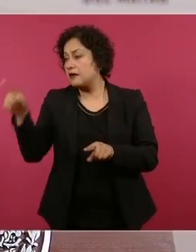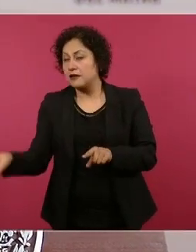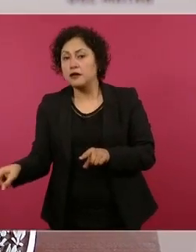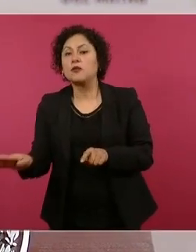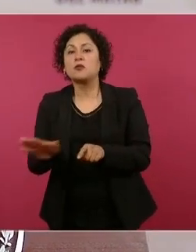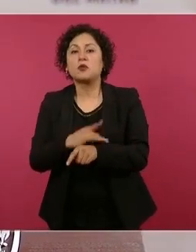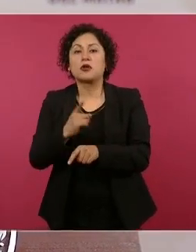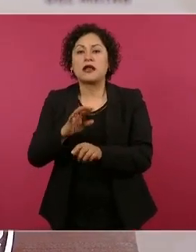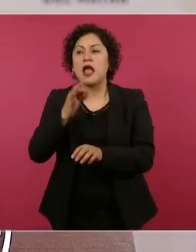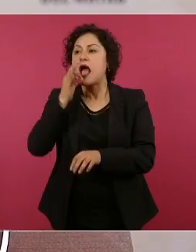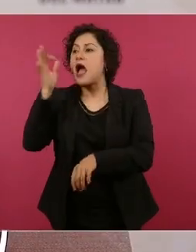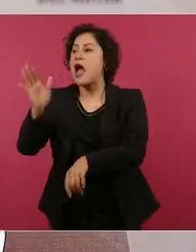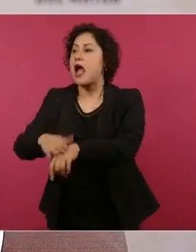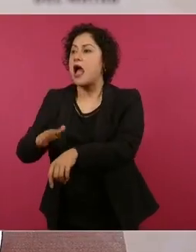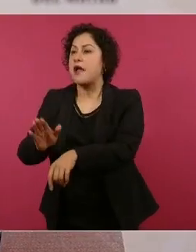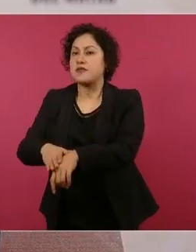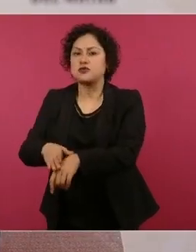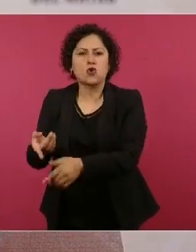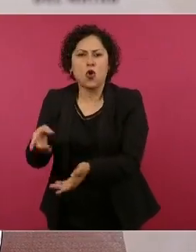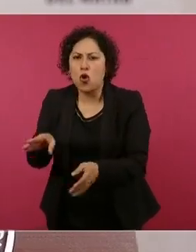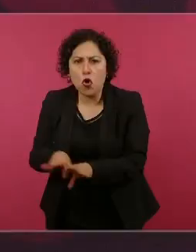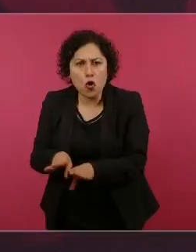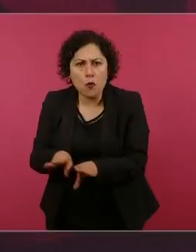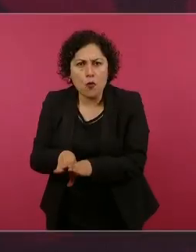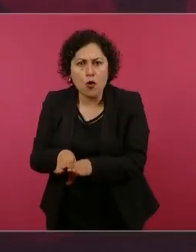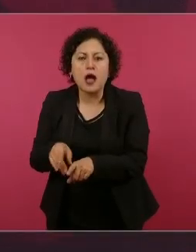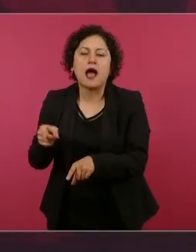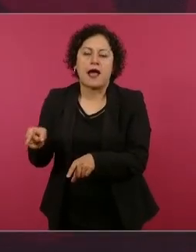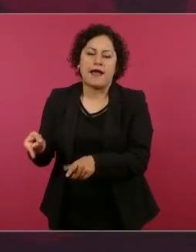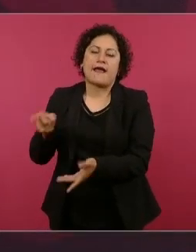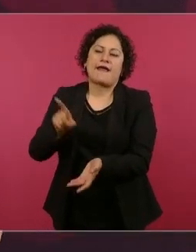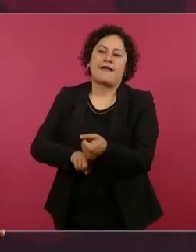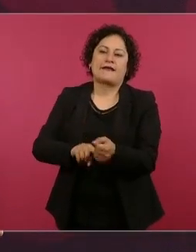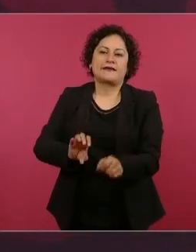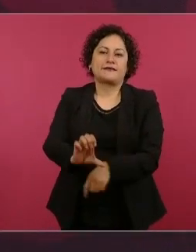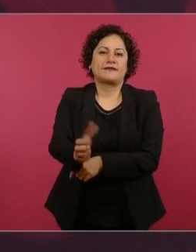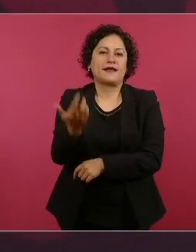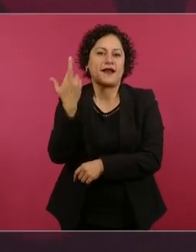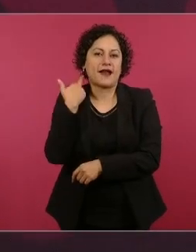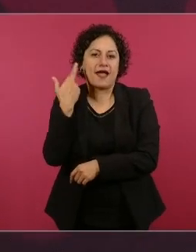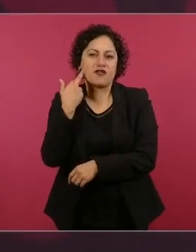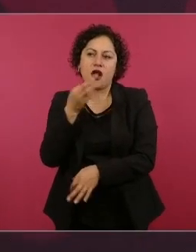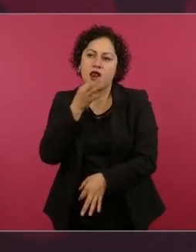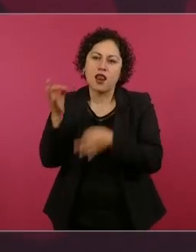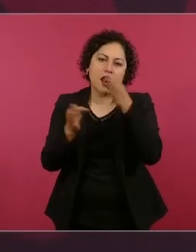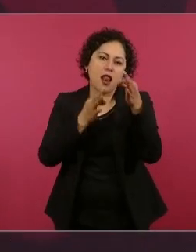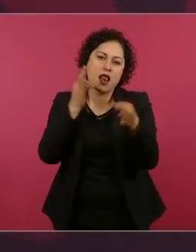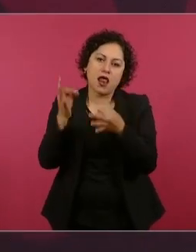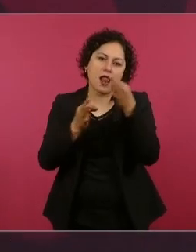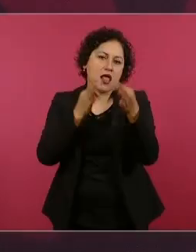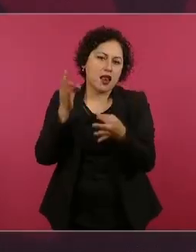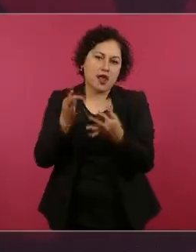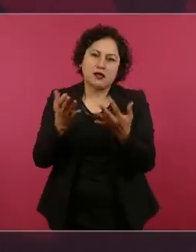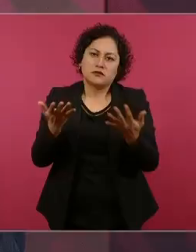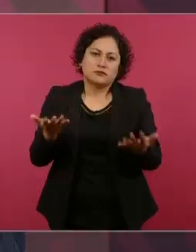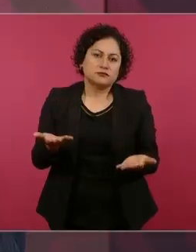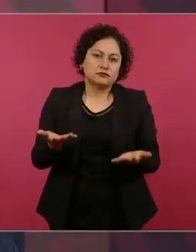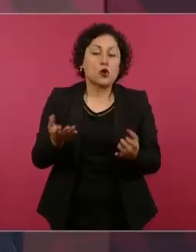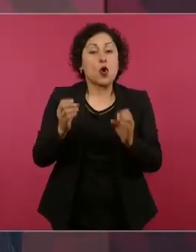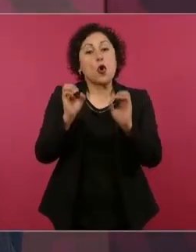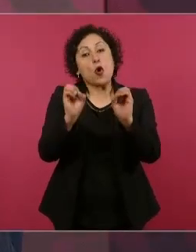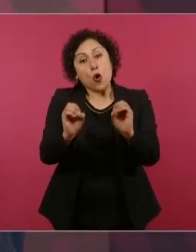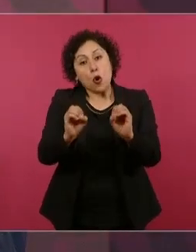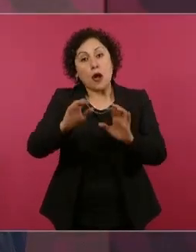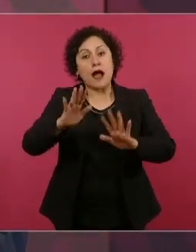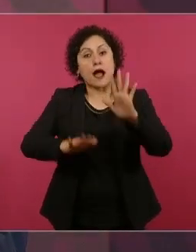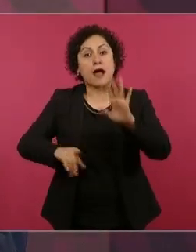y muchas cosas. las inundaciones,